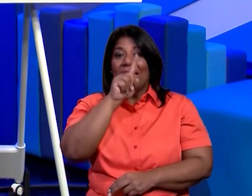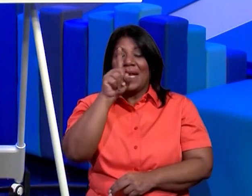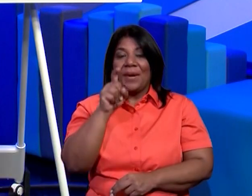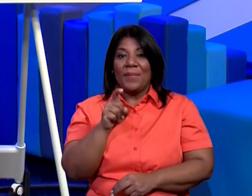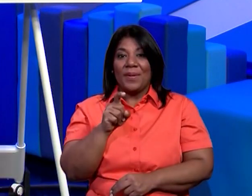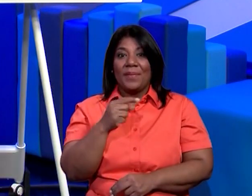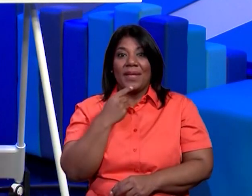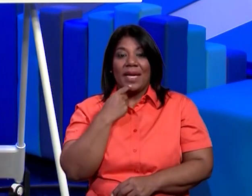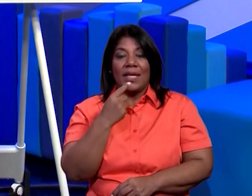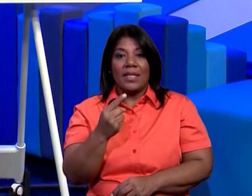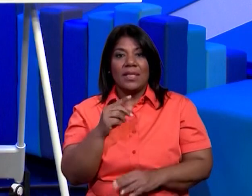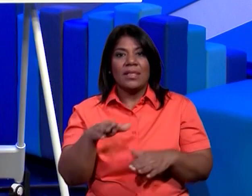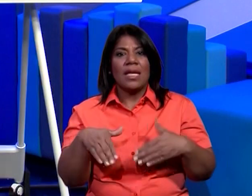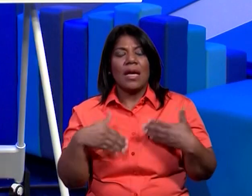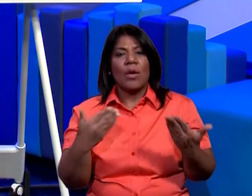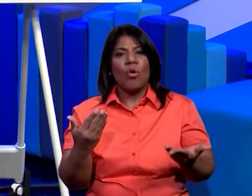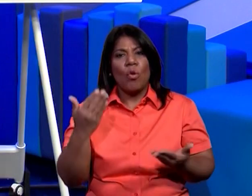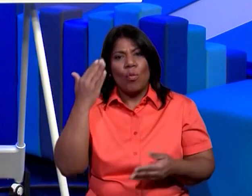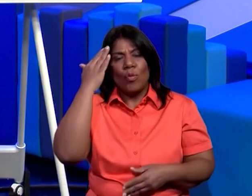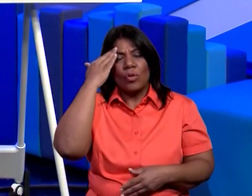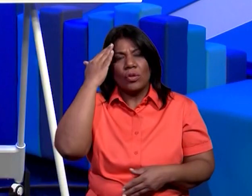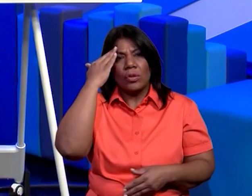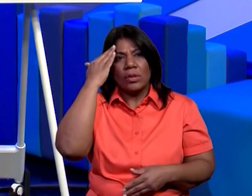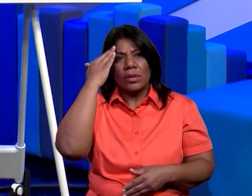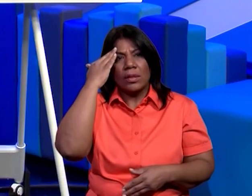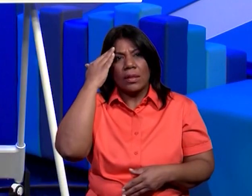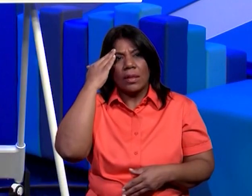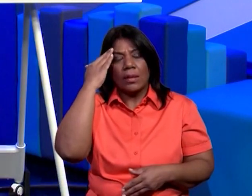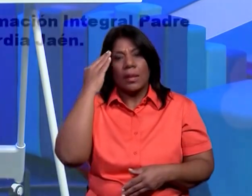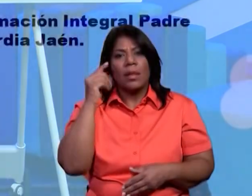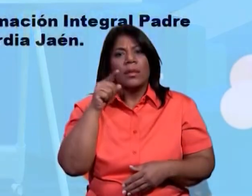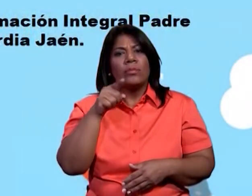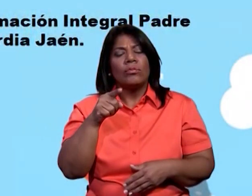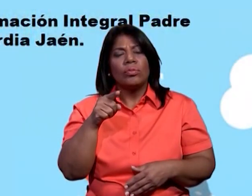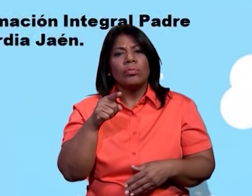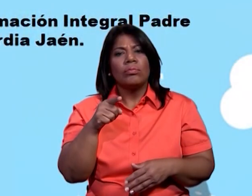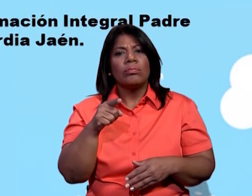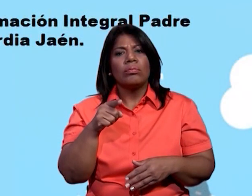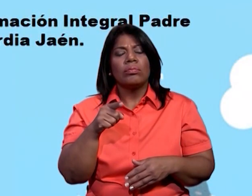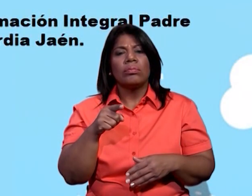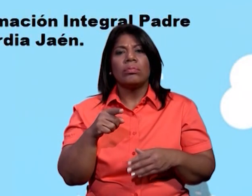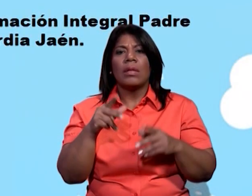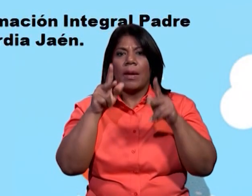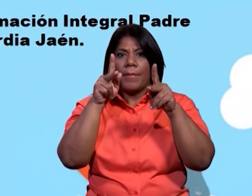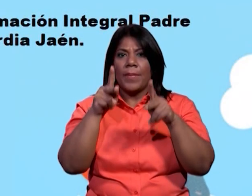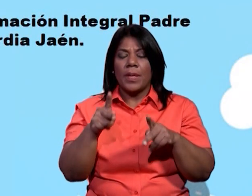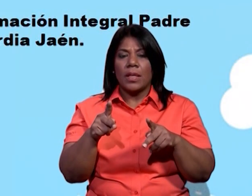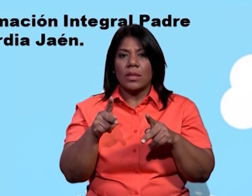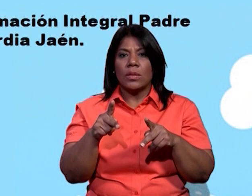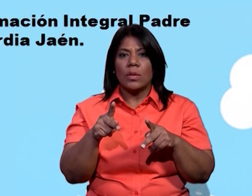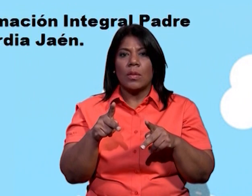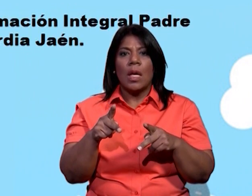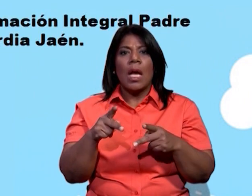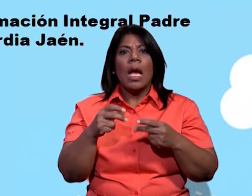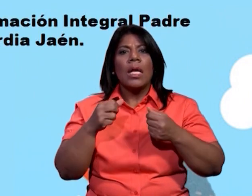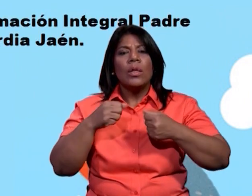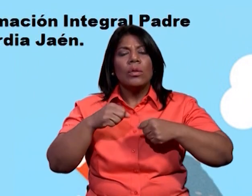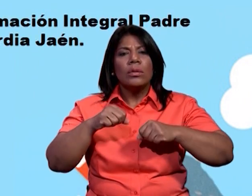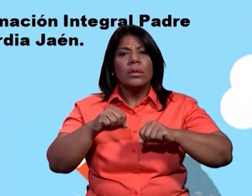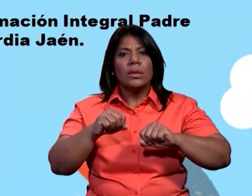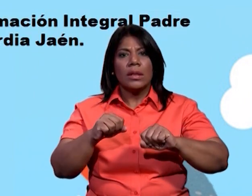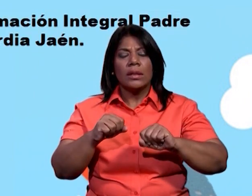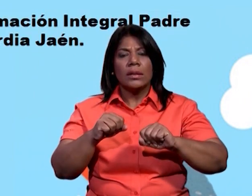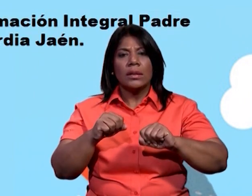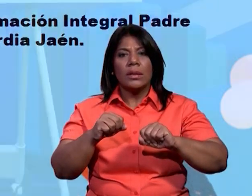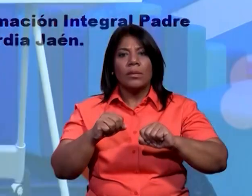dice así cómo detectan y reaccionan los seres humanos a los estímulos del